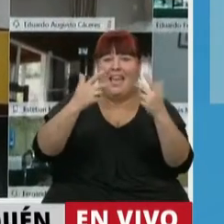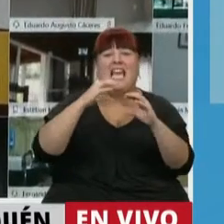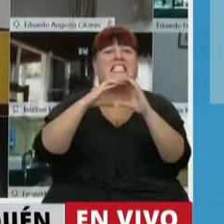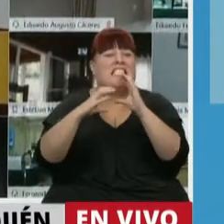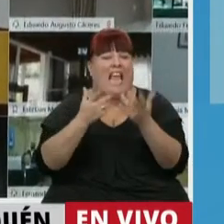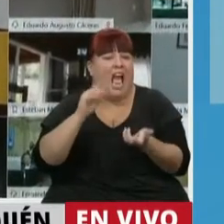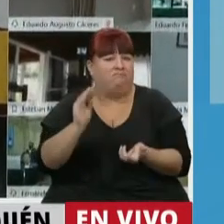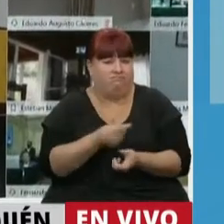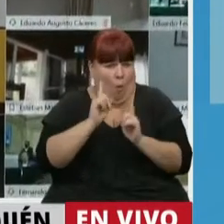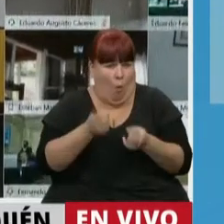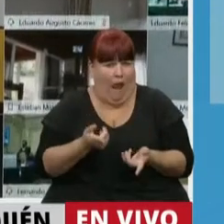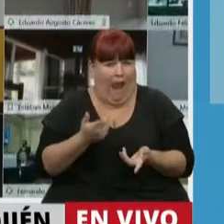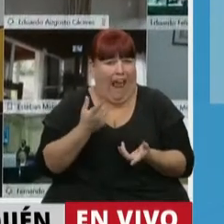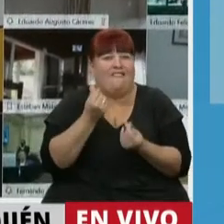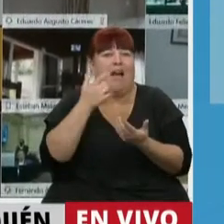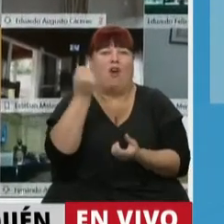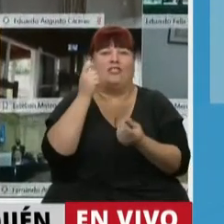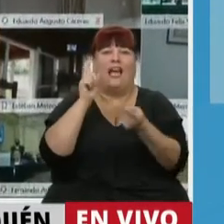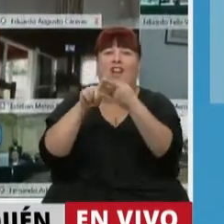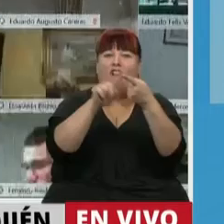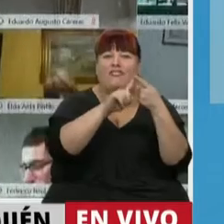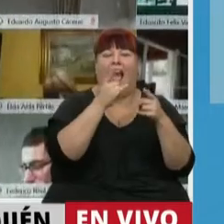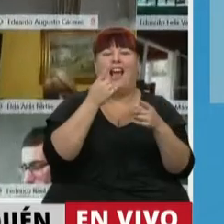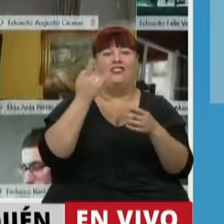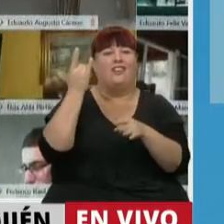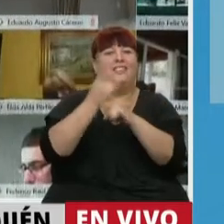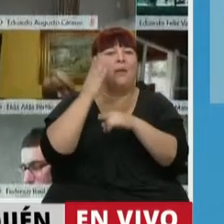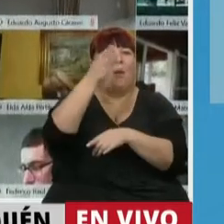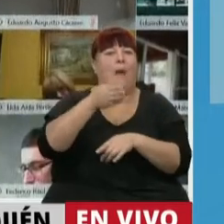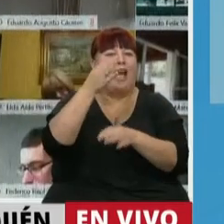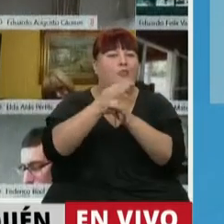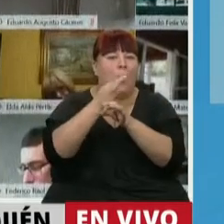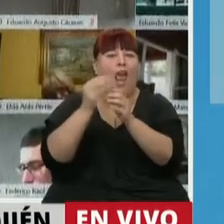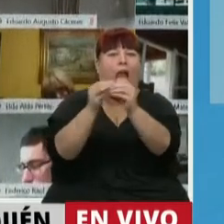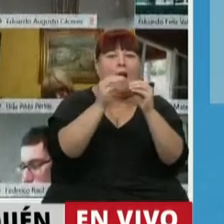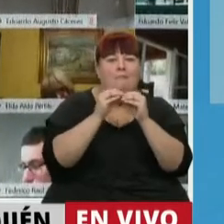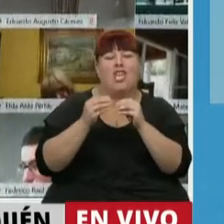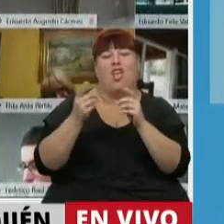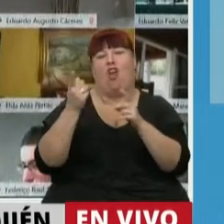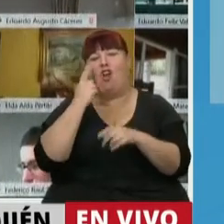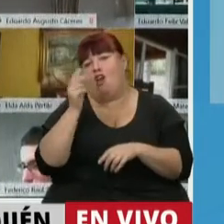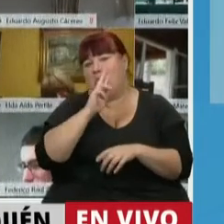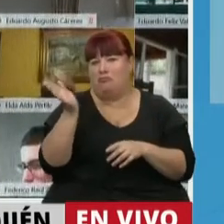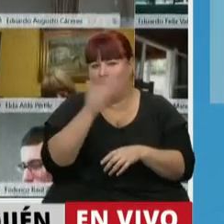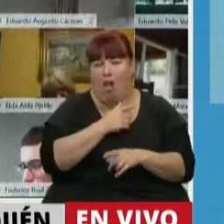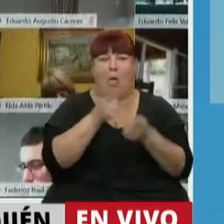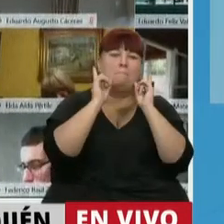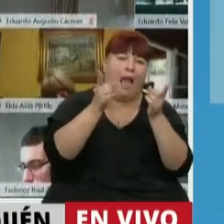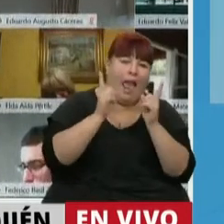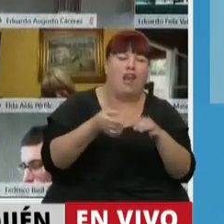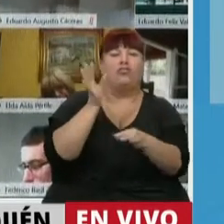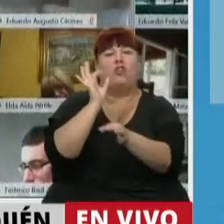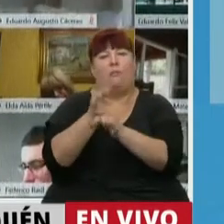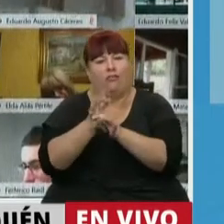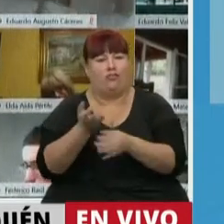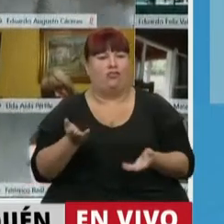chat que supla eso que nuestros estudiantes tienen en el encuentro cotidiano con sus amigos y amigas, con sus maestros, con sus